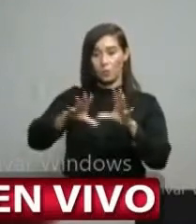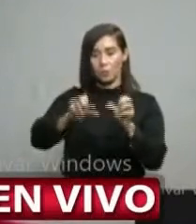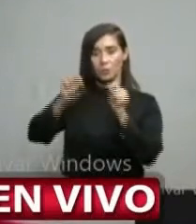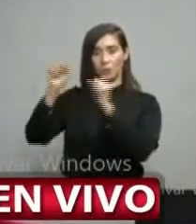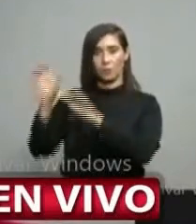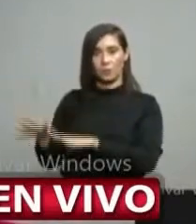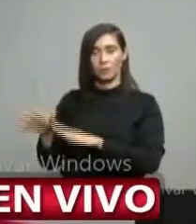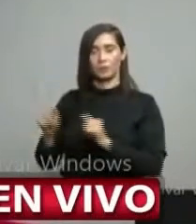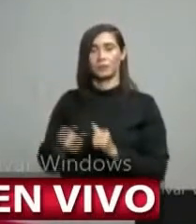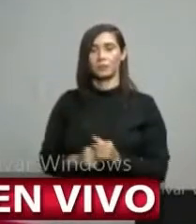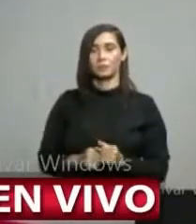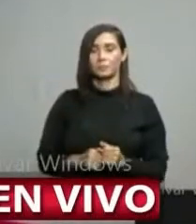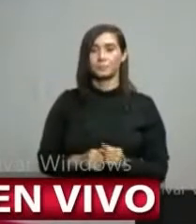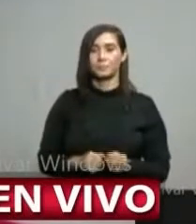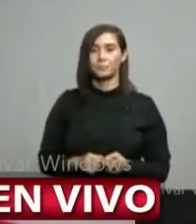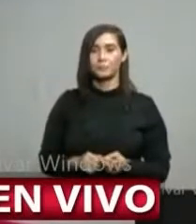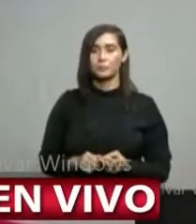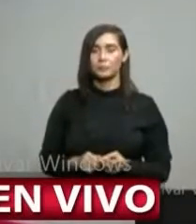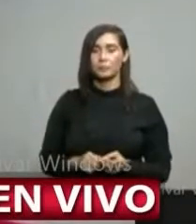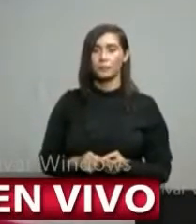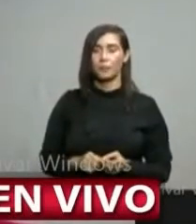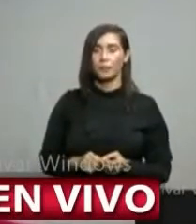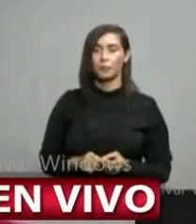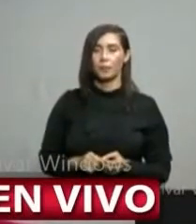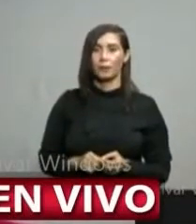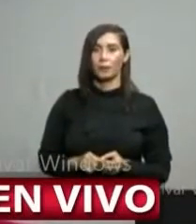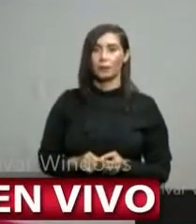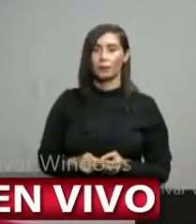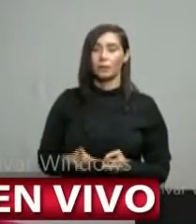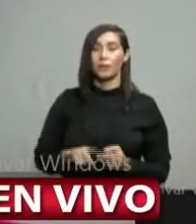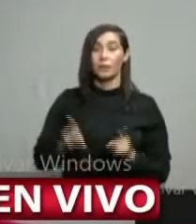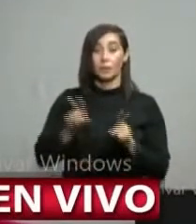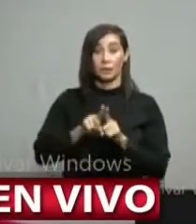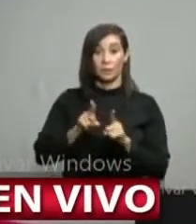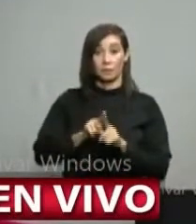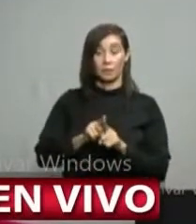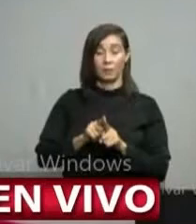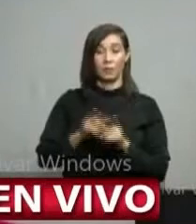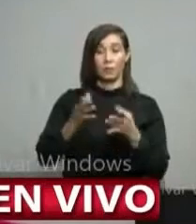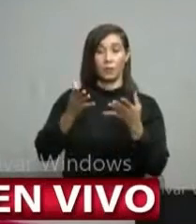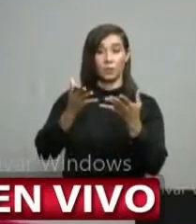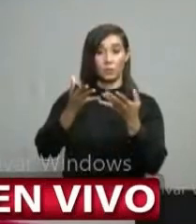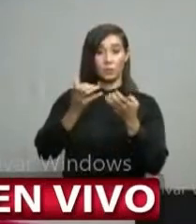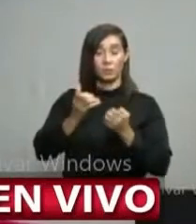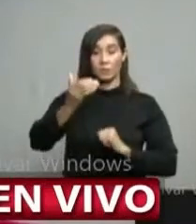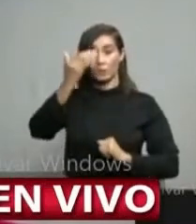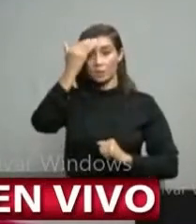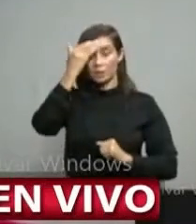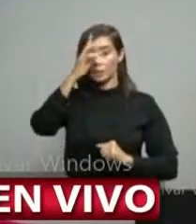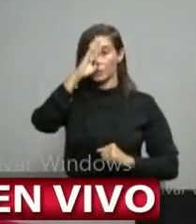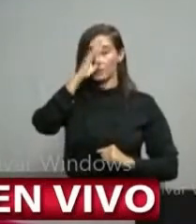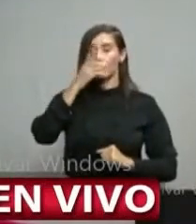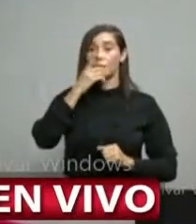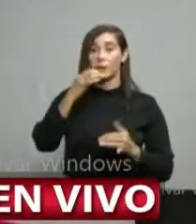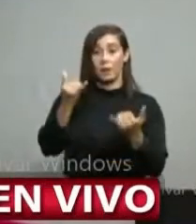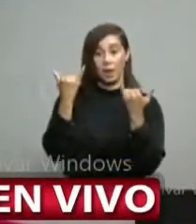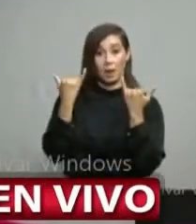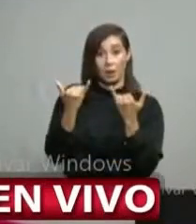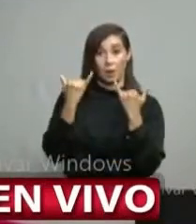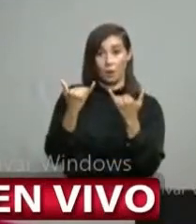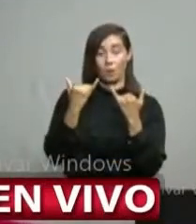último y me perdono los demás quiero saber si el país en este momento está en condiciones